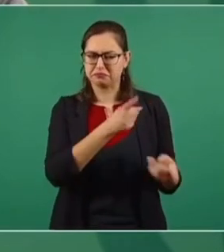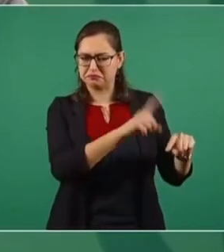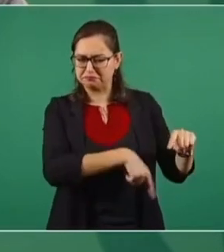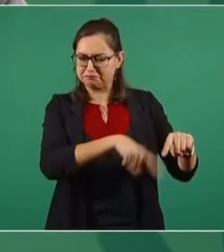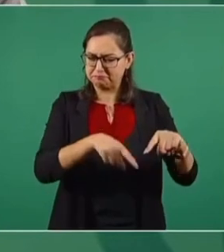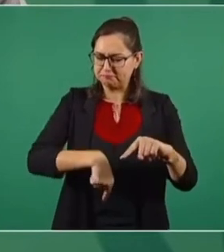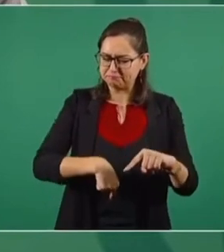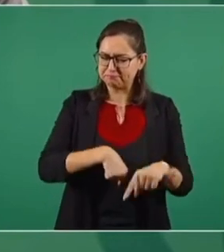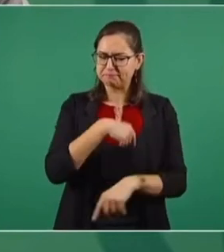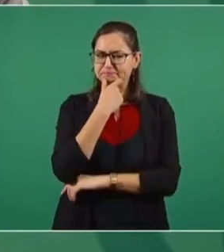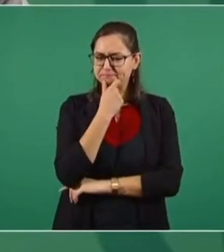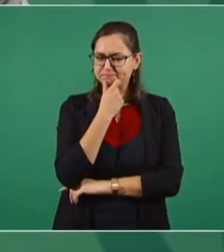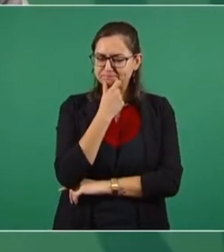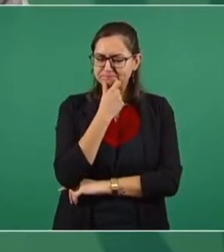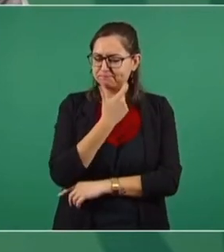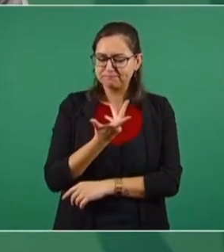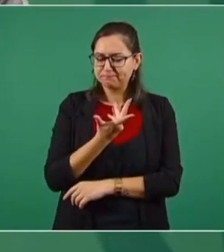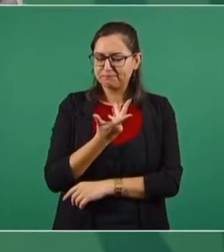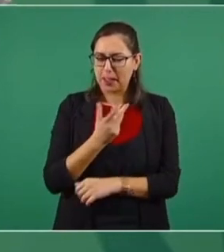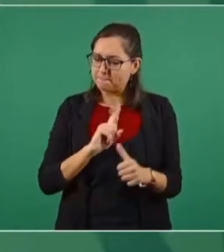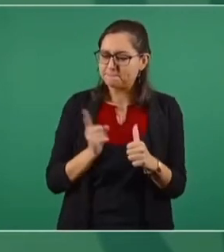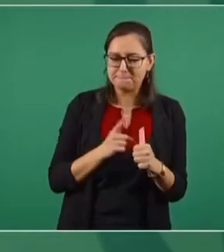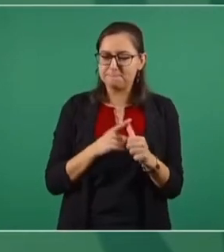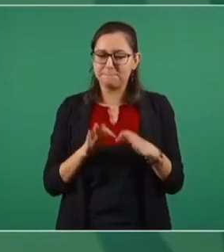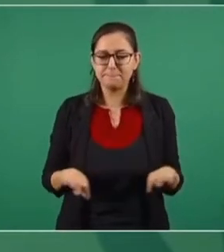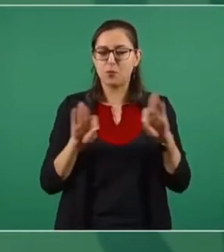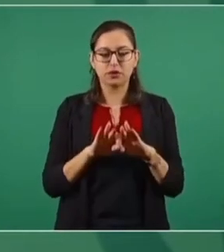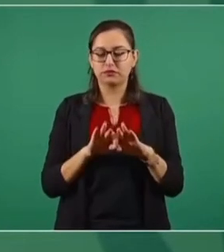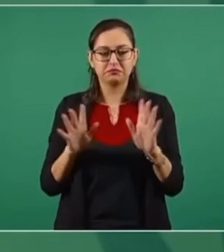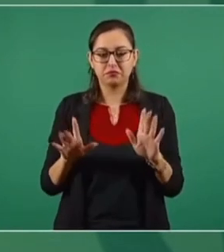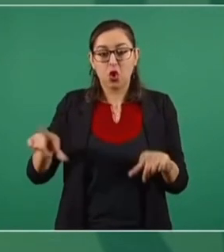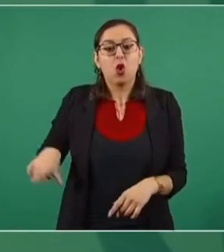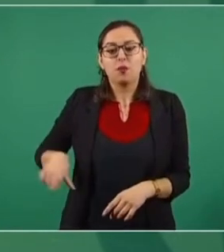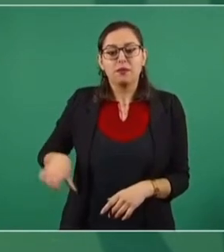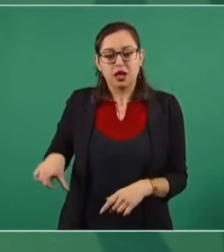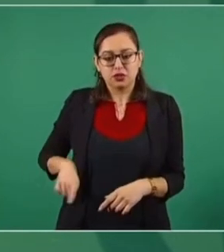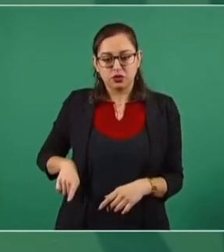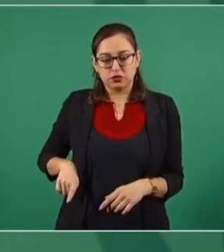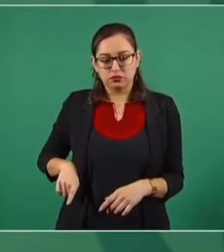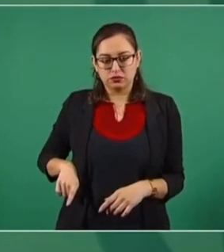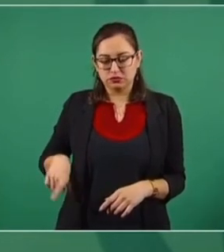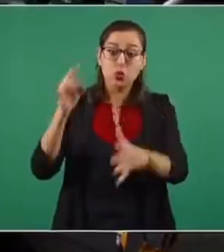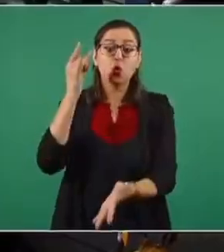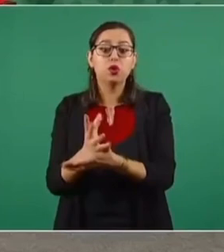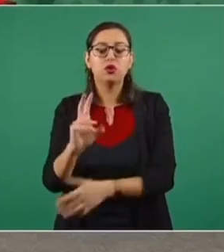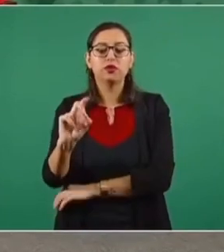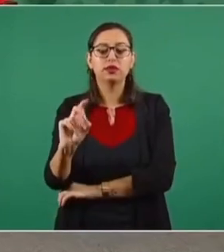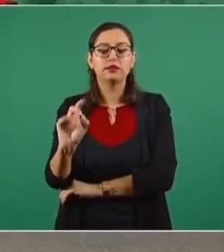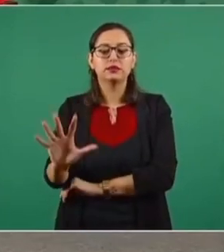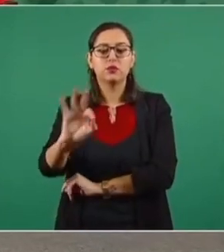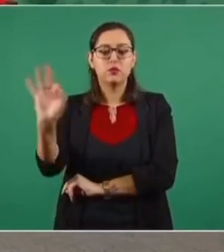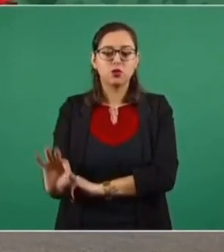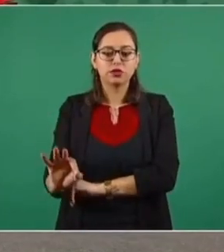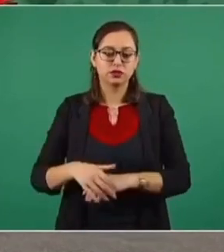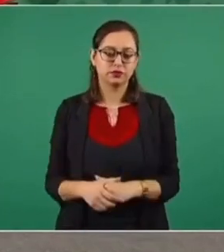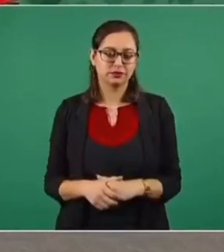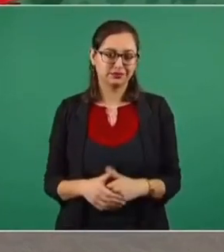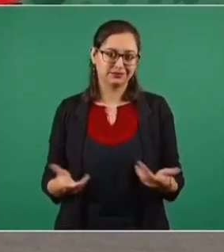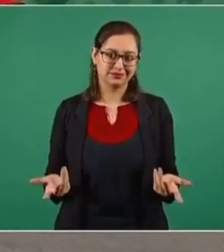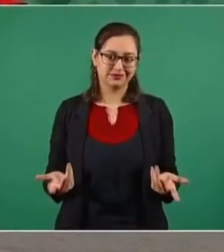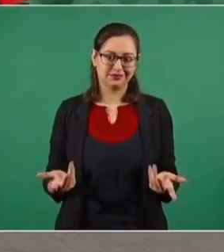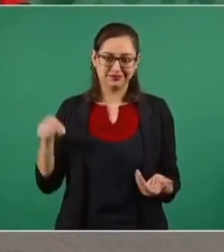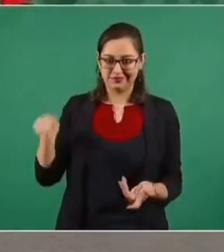hacerse el cargo del 54 por ciento del mercado nacional y tiene capacidad